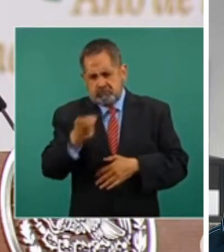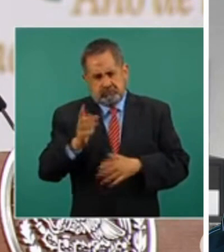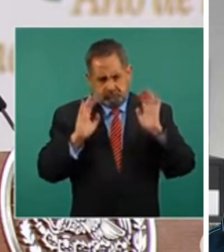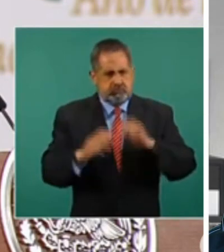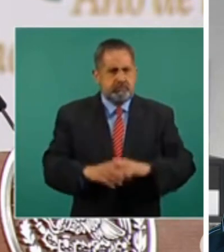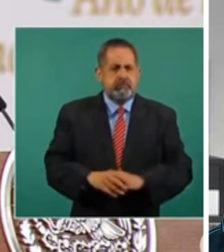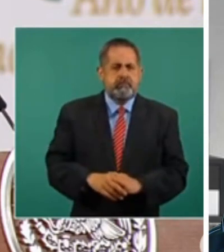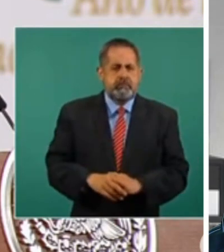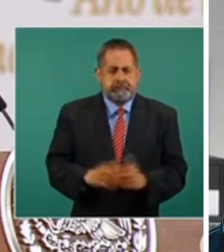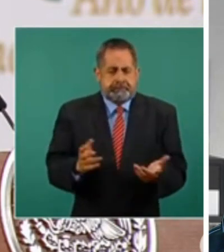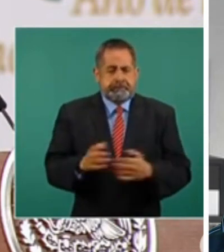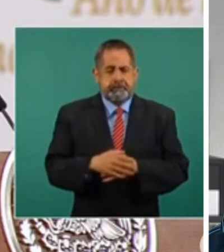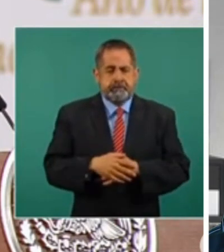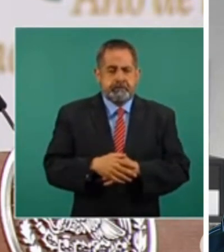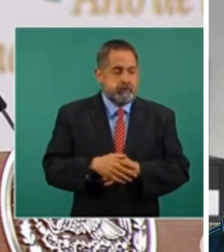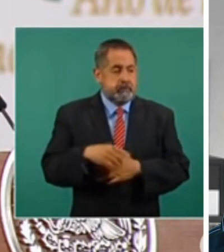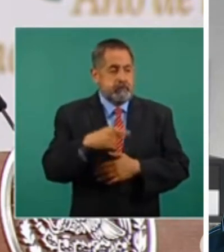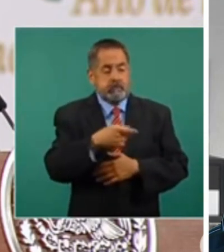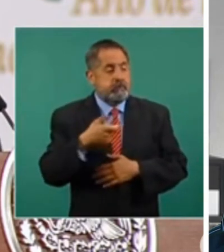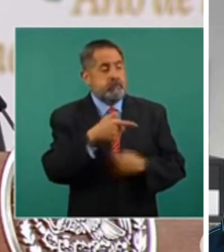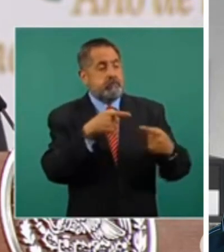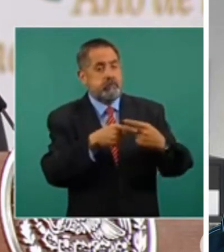Porque ni modo que se pongan al saco, ¿no?